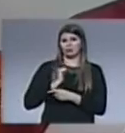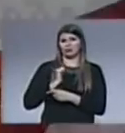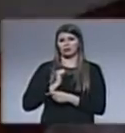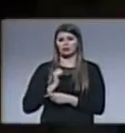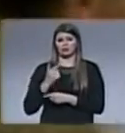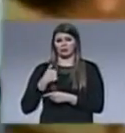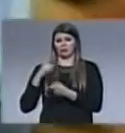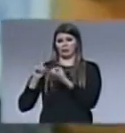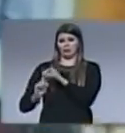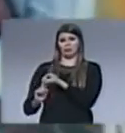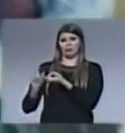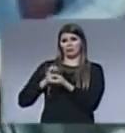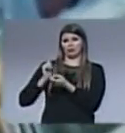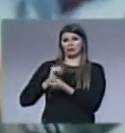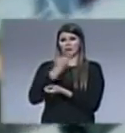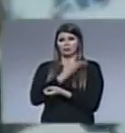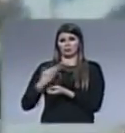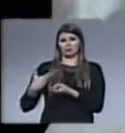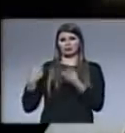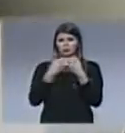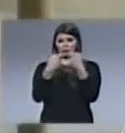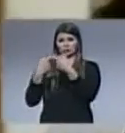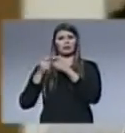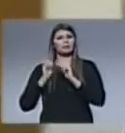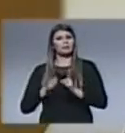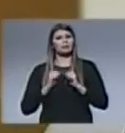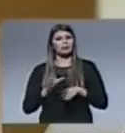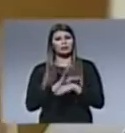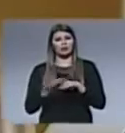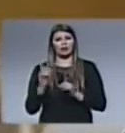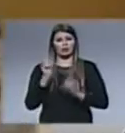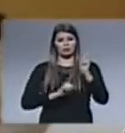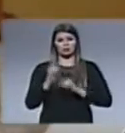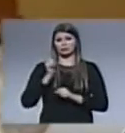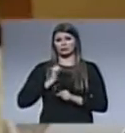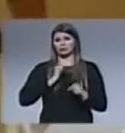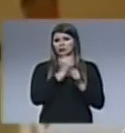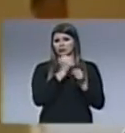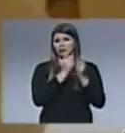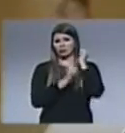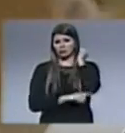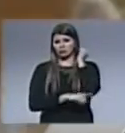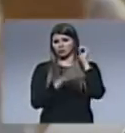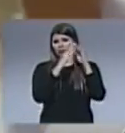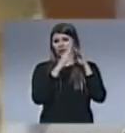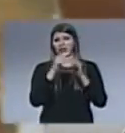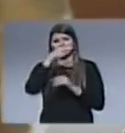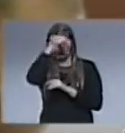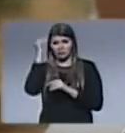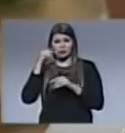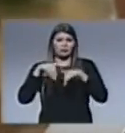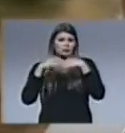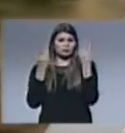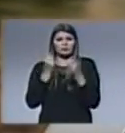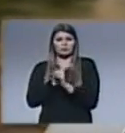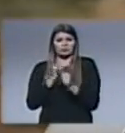donde mi esposa es la presidenta, la parte de damas, y se maneja de la misma manera. Amas de casa, enfermeras, no importa el cargo.